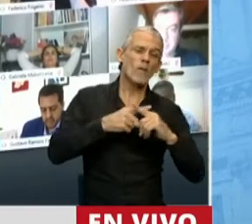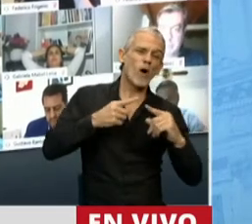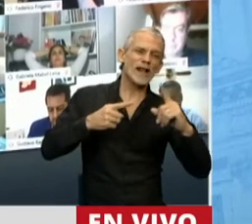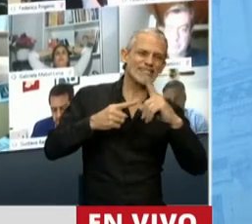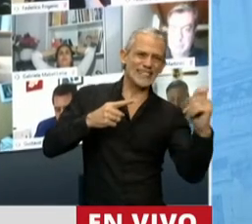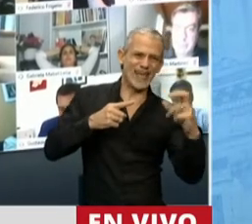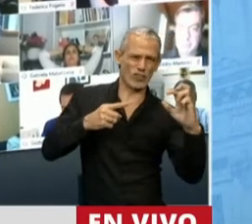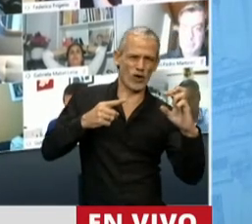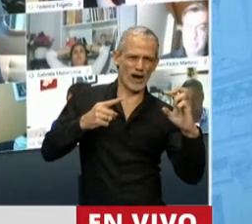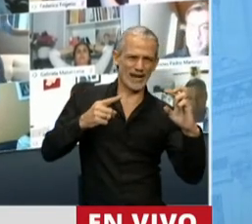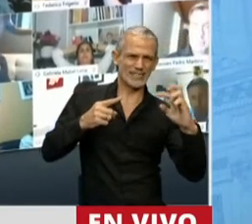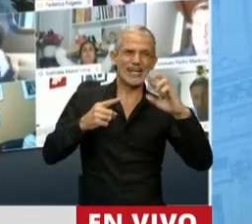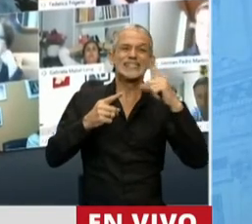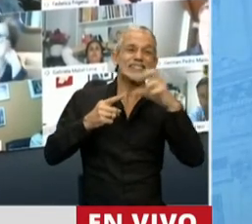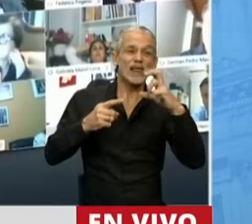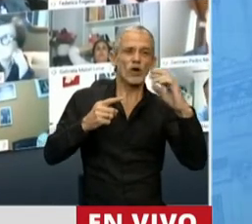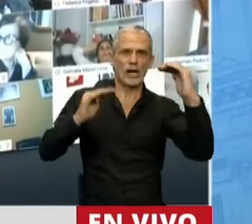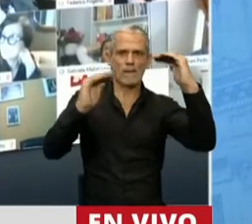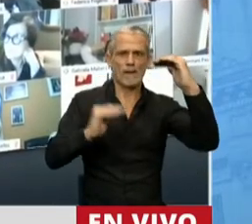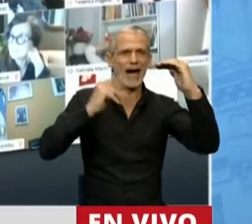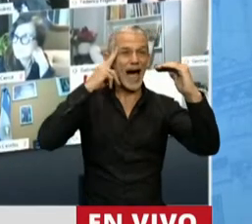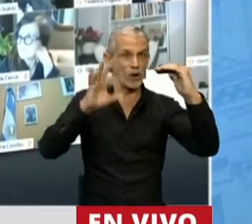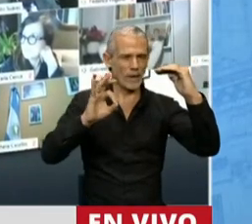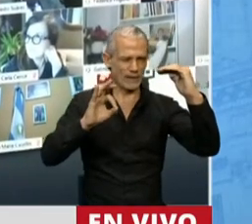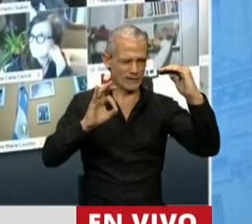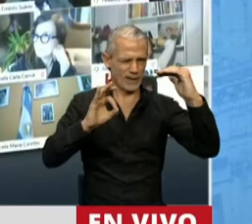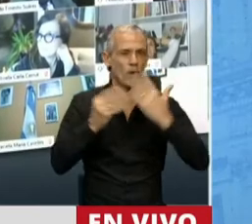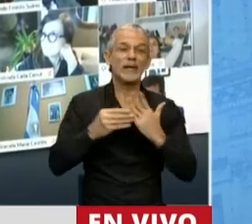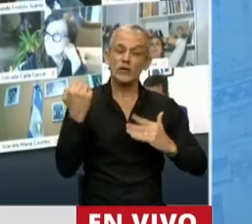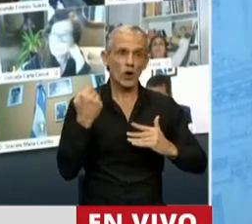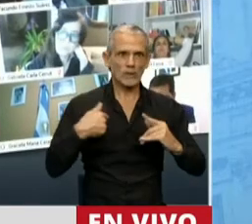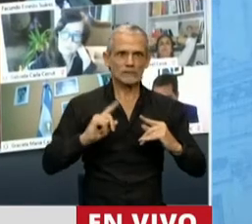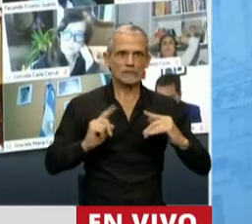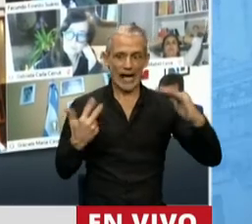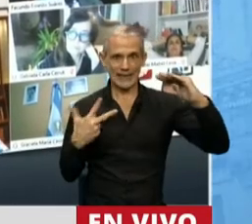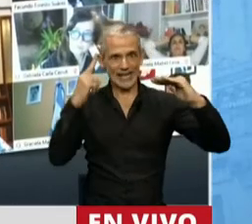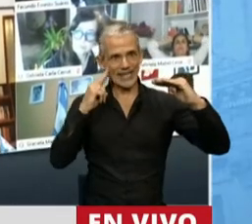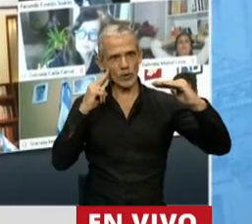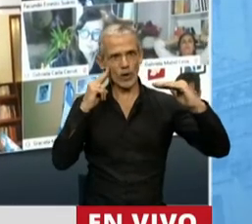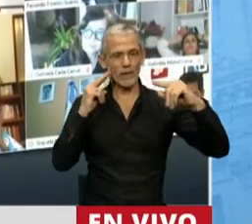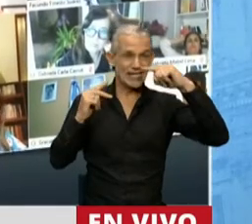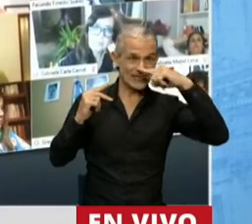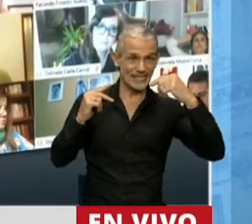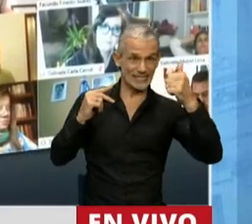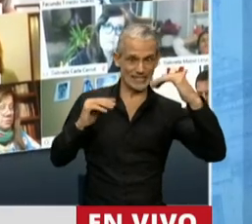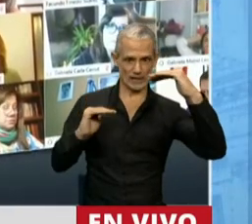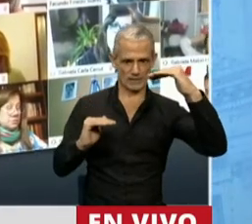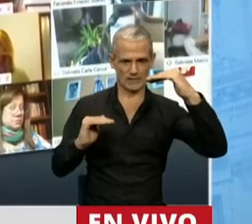Reducida a 90. Guzmán empezó con 39 contra 76.